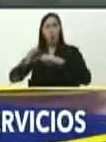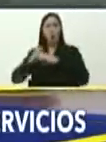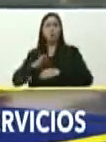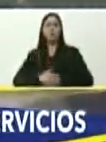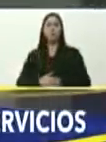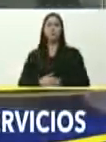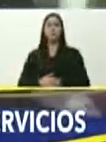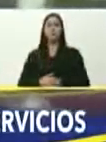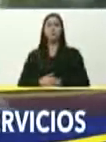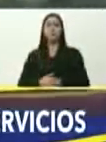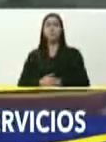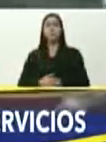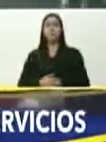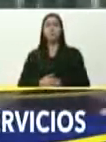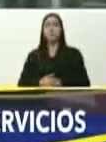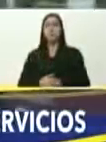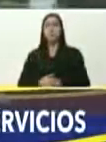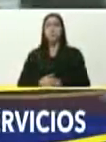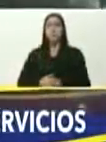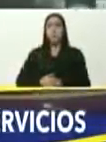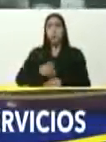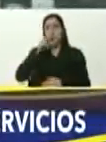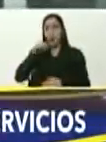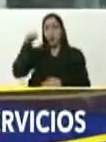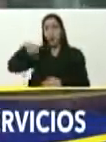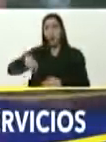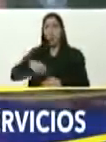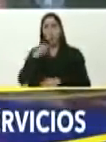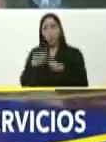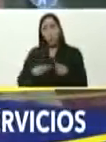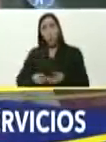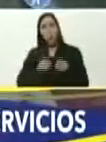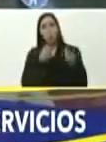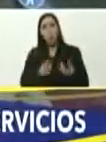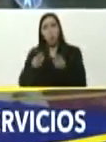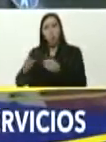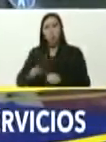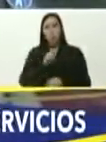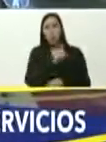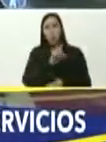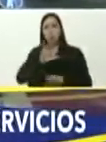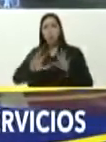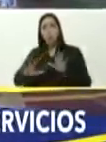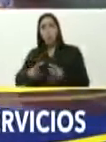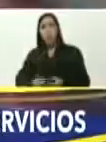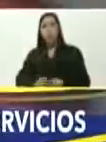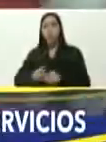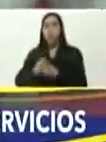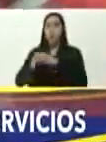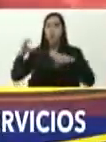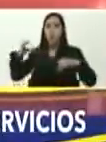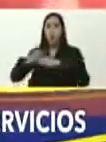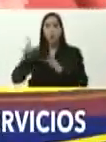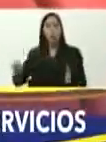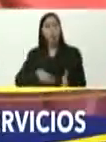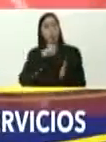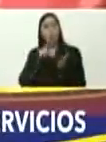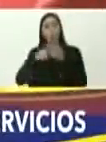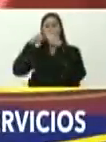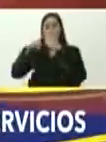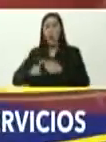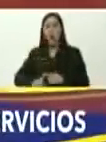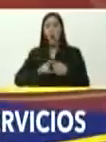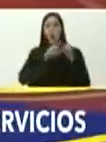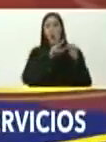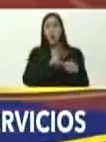adicional a eso, durante el año 2021, con esta entrega, de 110 unidades, que usted va a hacer, el día de hoy, estamos completando, más de 360 unidades,